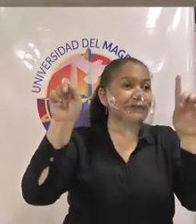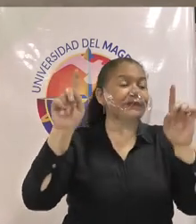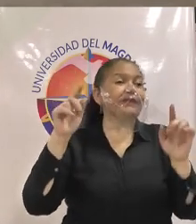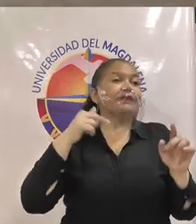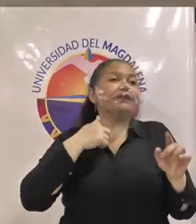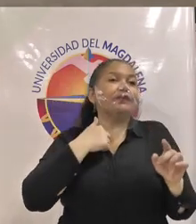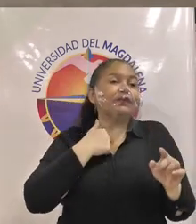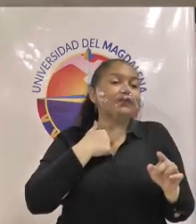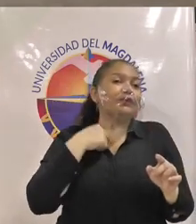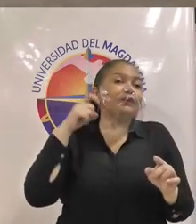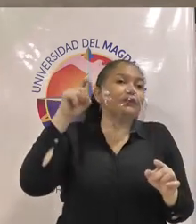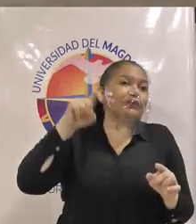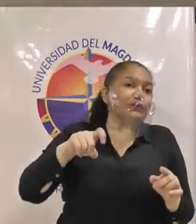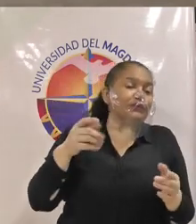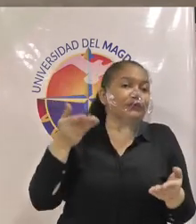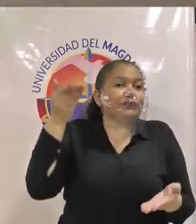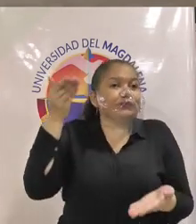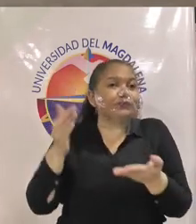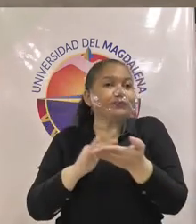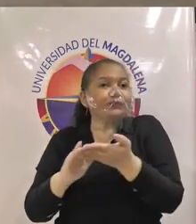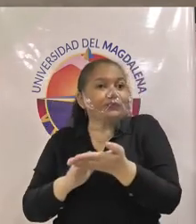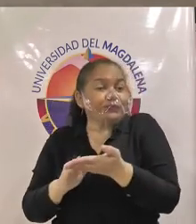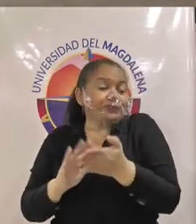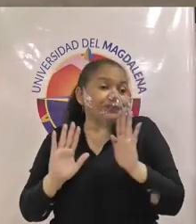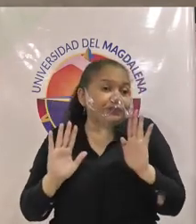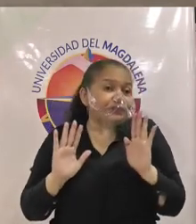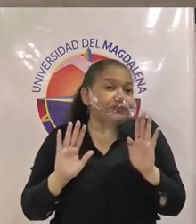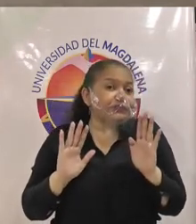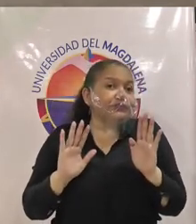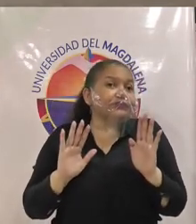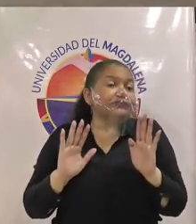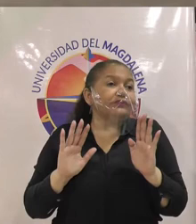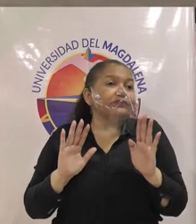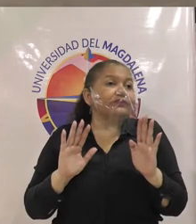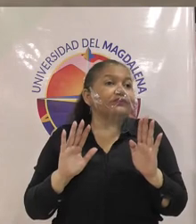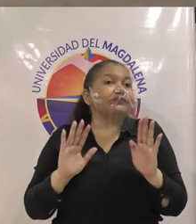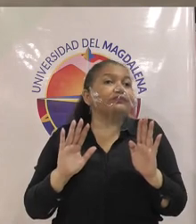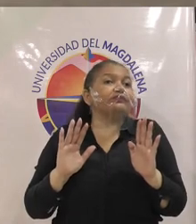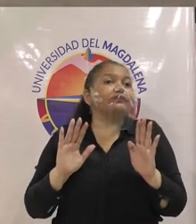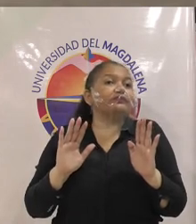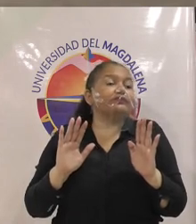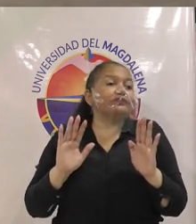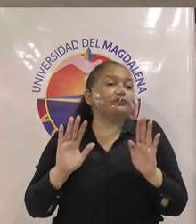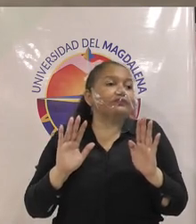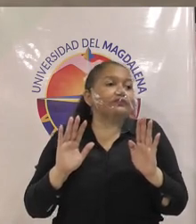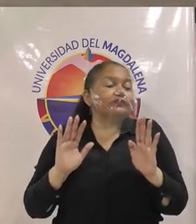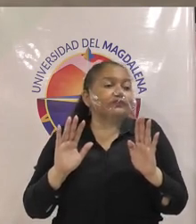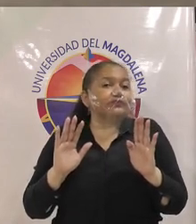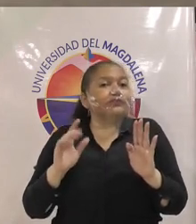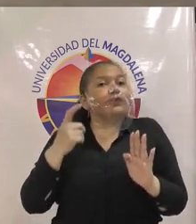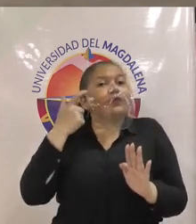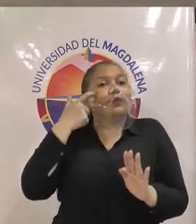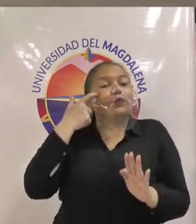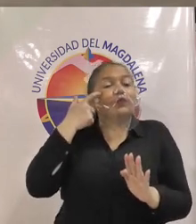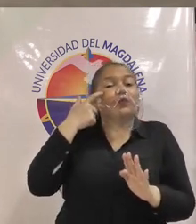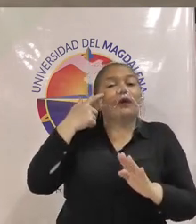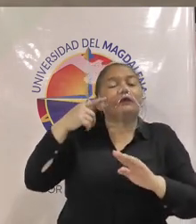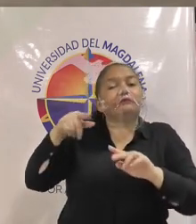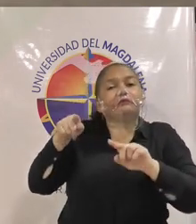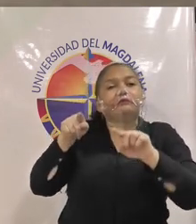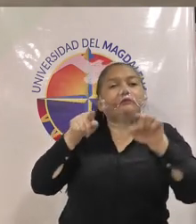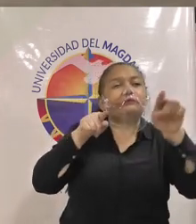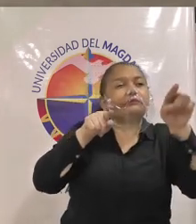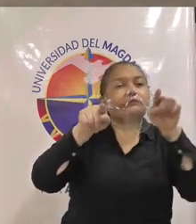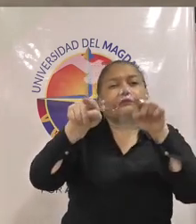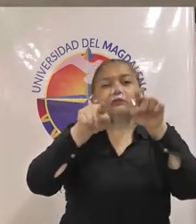seccionar como ya automáticamente ya lo tiene la universidad del magdalena pues a las personas identificar